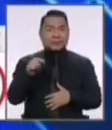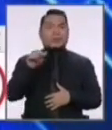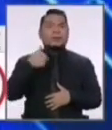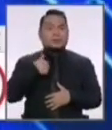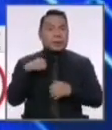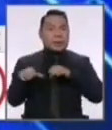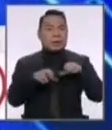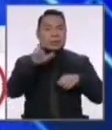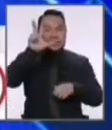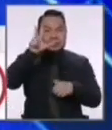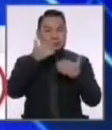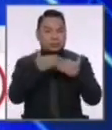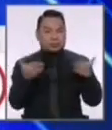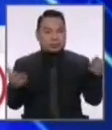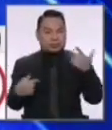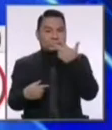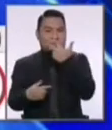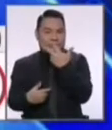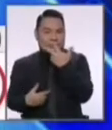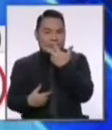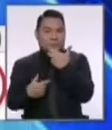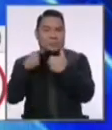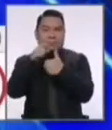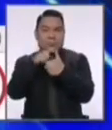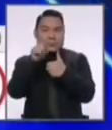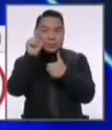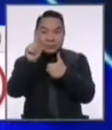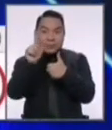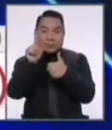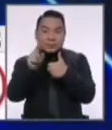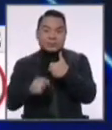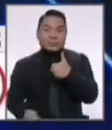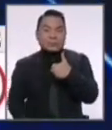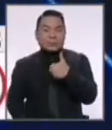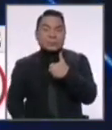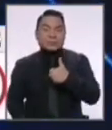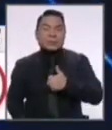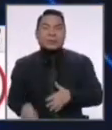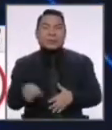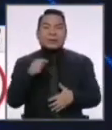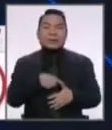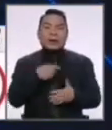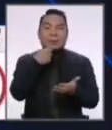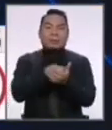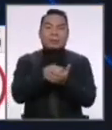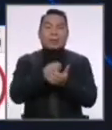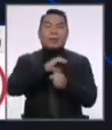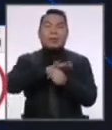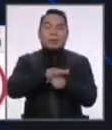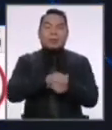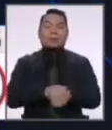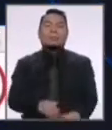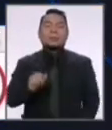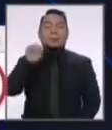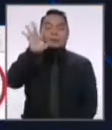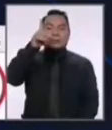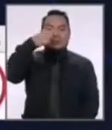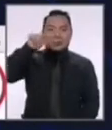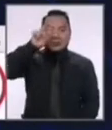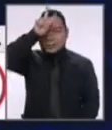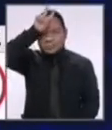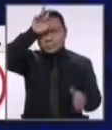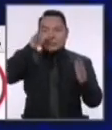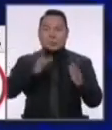cosas. Número uno, el bono COVID, para cinco millones de